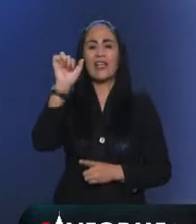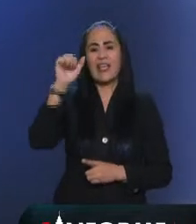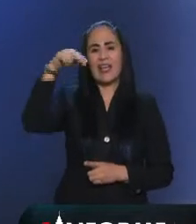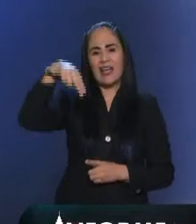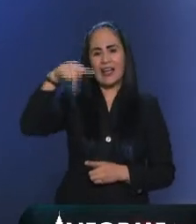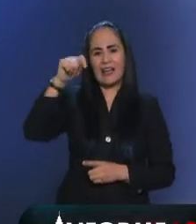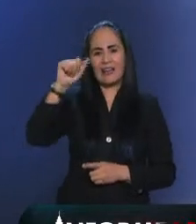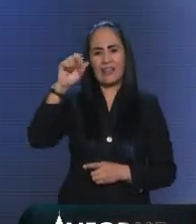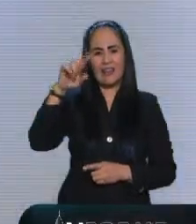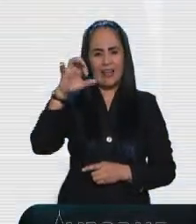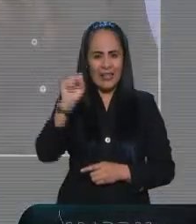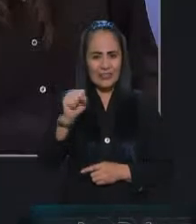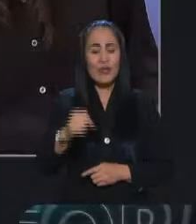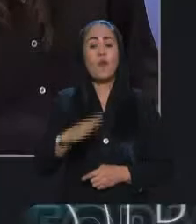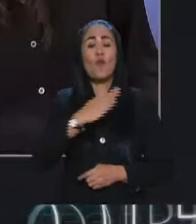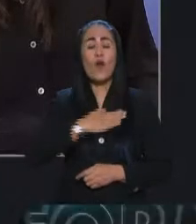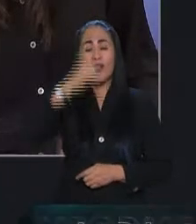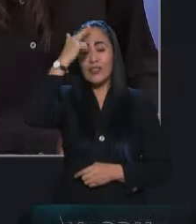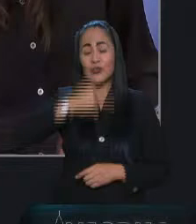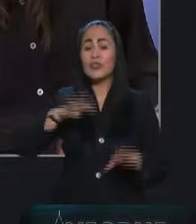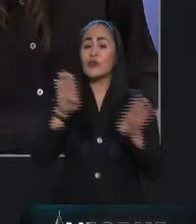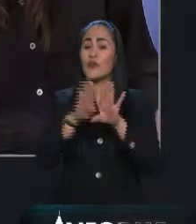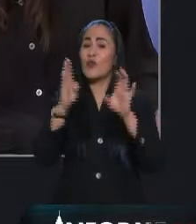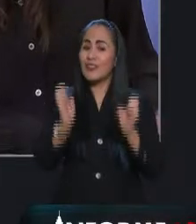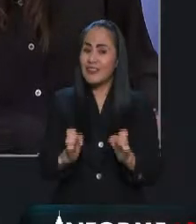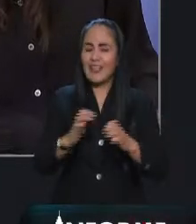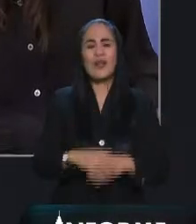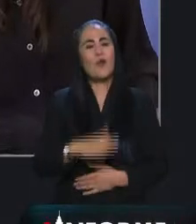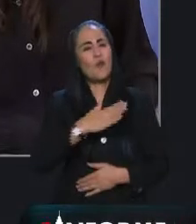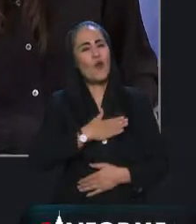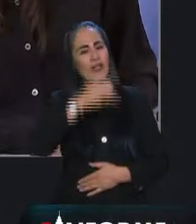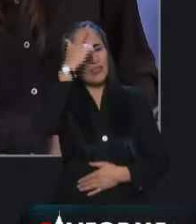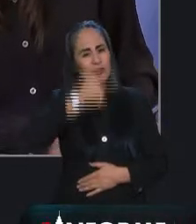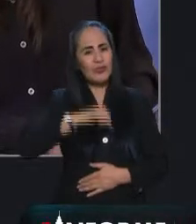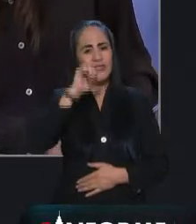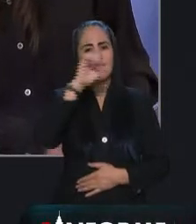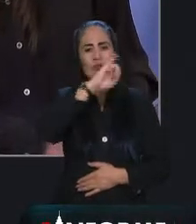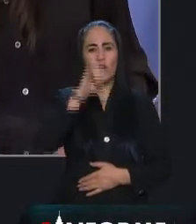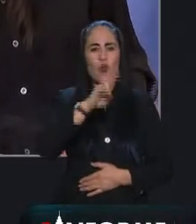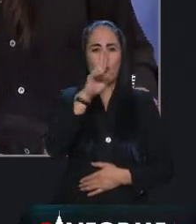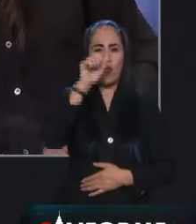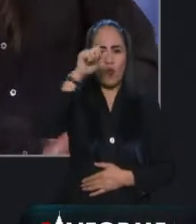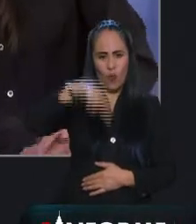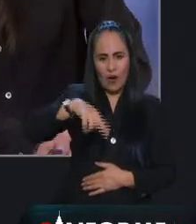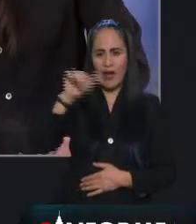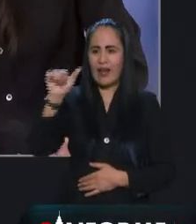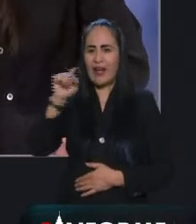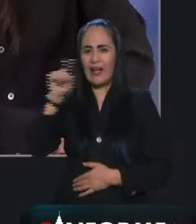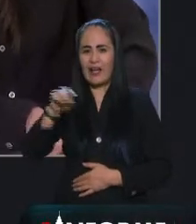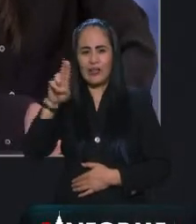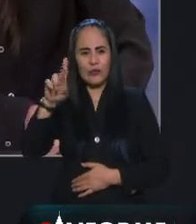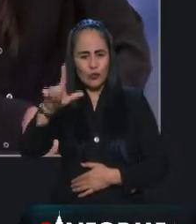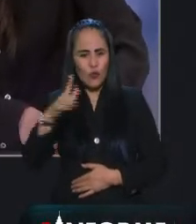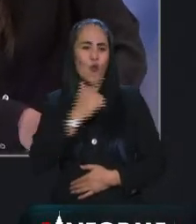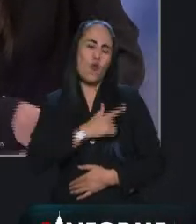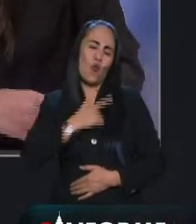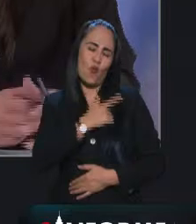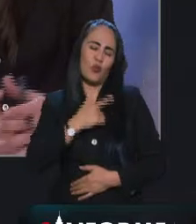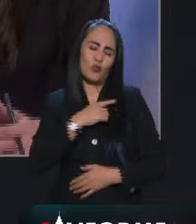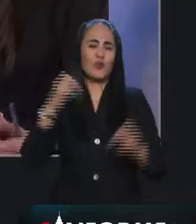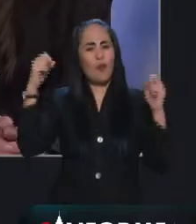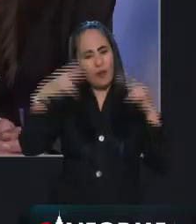Muy buenas noches, senadora. ¿Cómo está? Buenas noches, Juan. Buenas noches, Azul. Pues con mucho gusto de verles en este nuevo